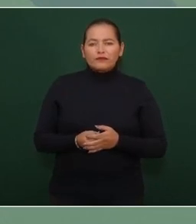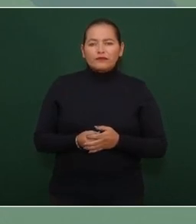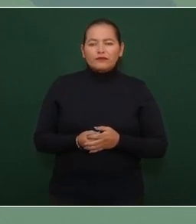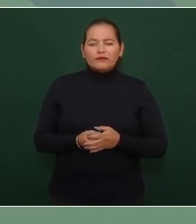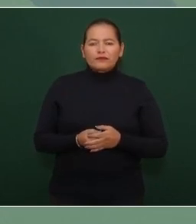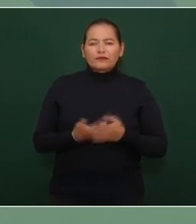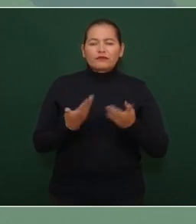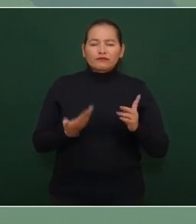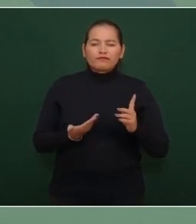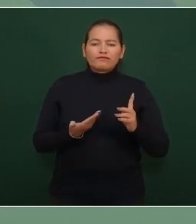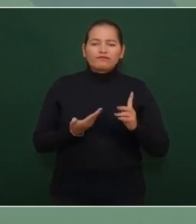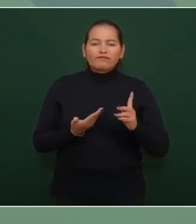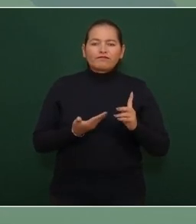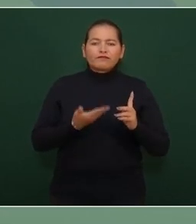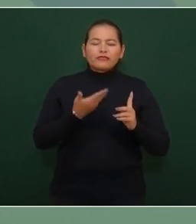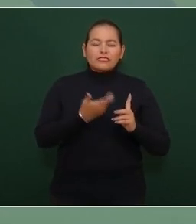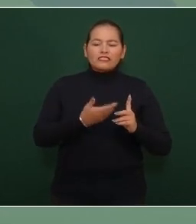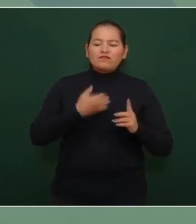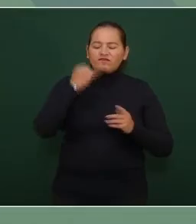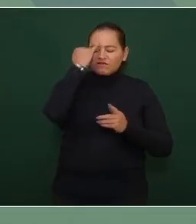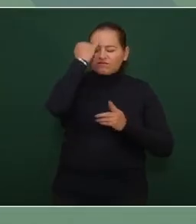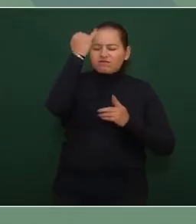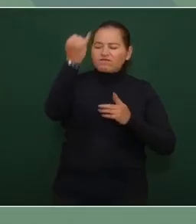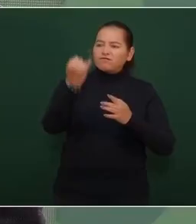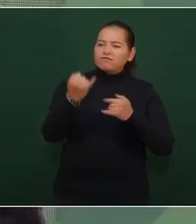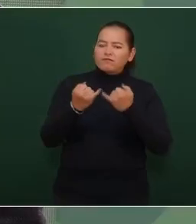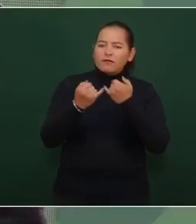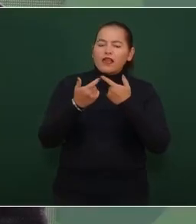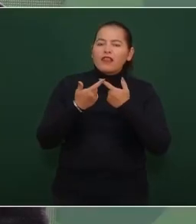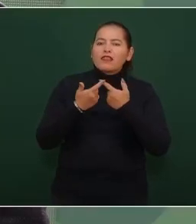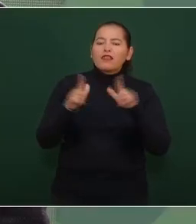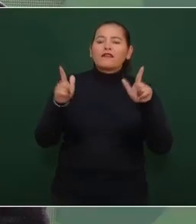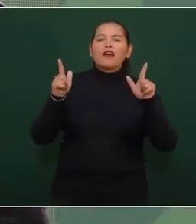tomó las causas de la libertad y de la democracia